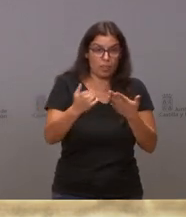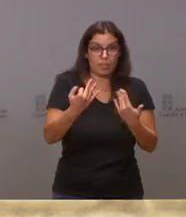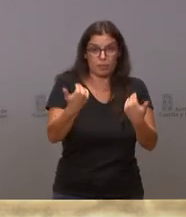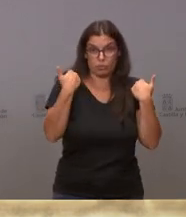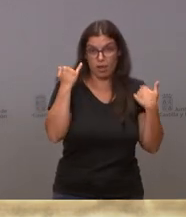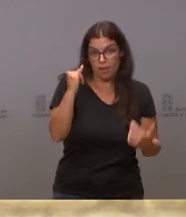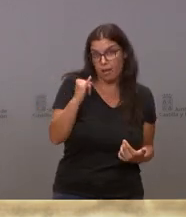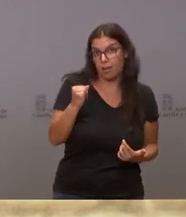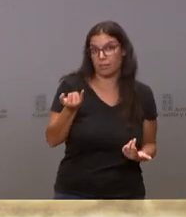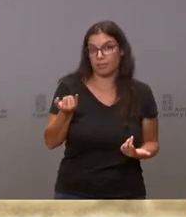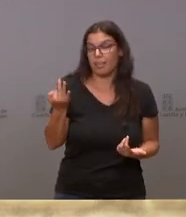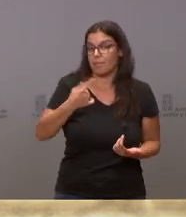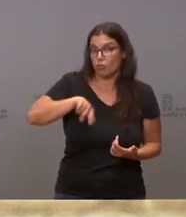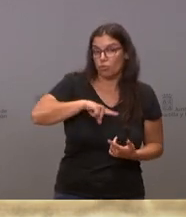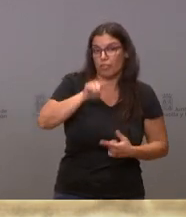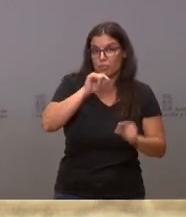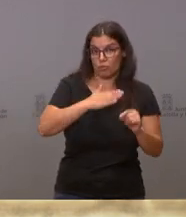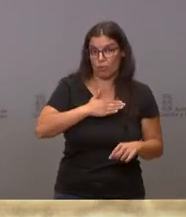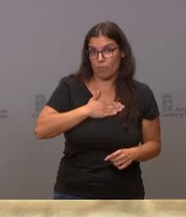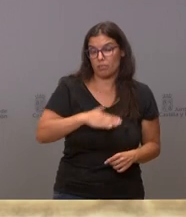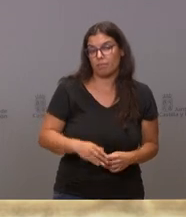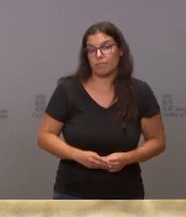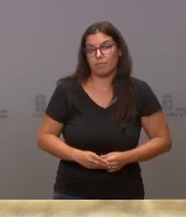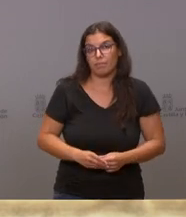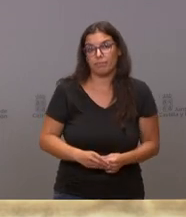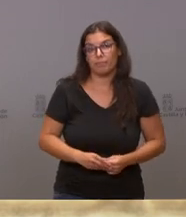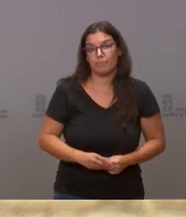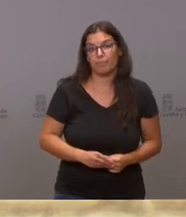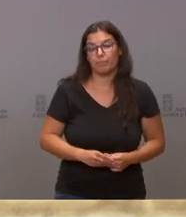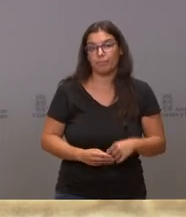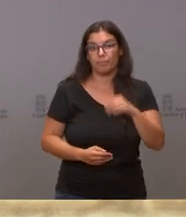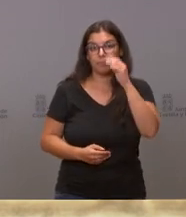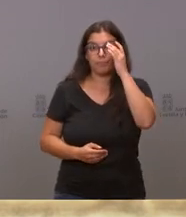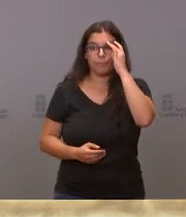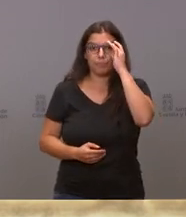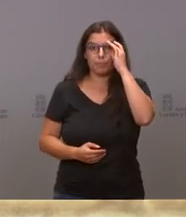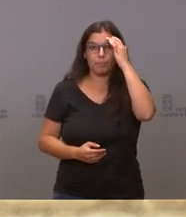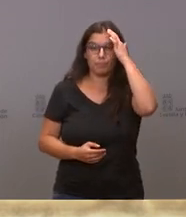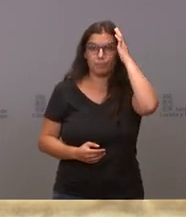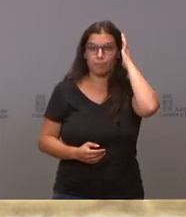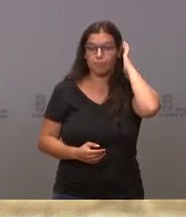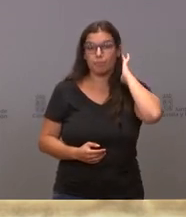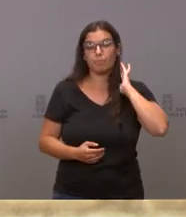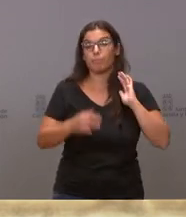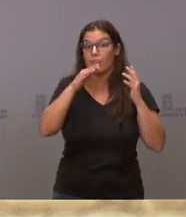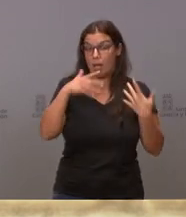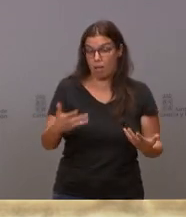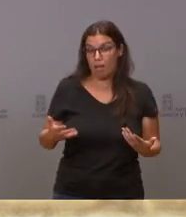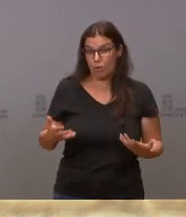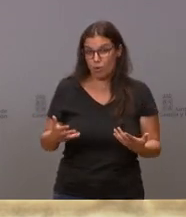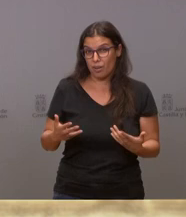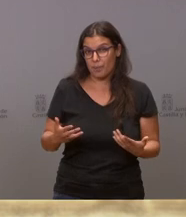tenemos que tomar nuestras decisiones. Mire, tenemos en estos momentos